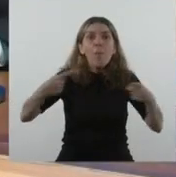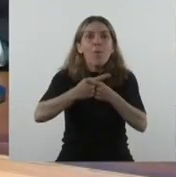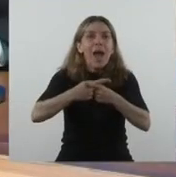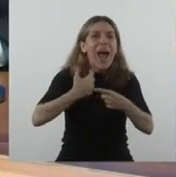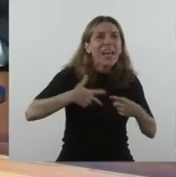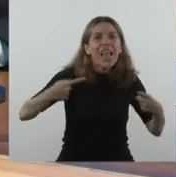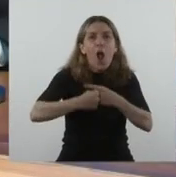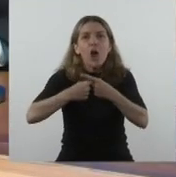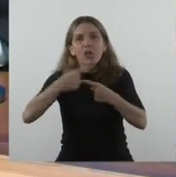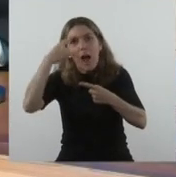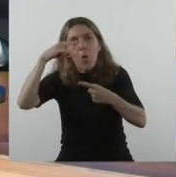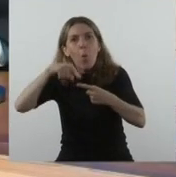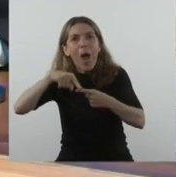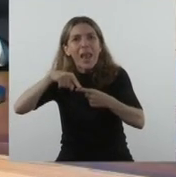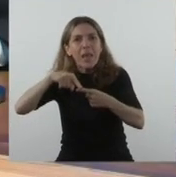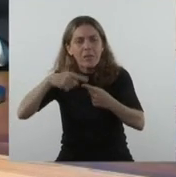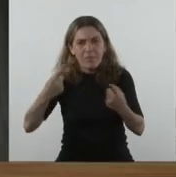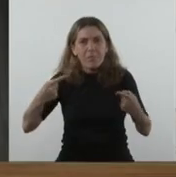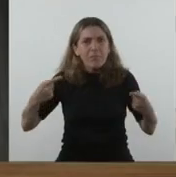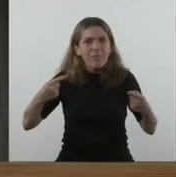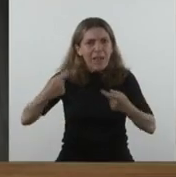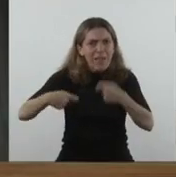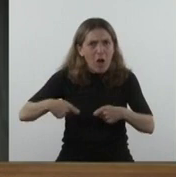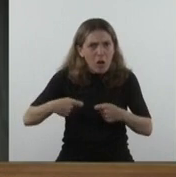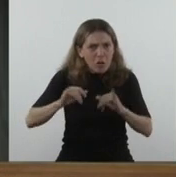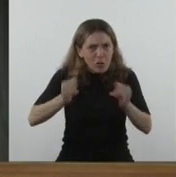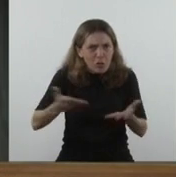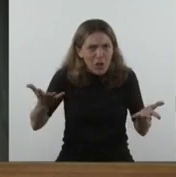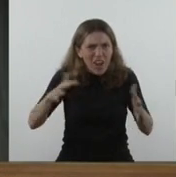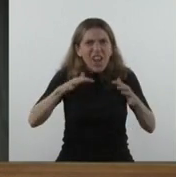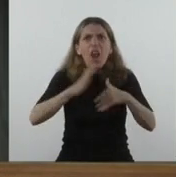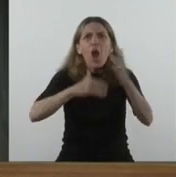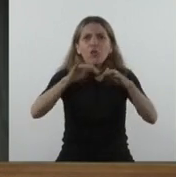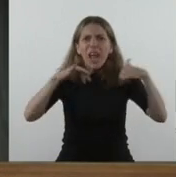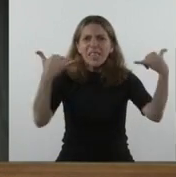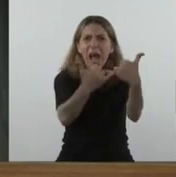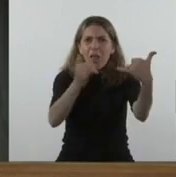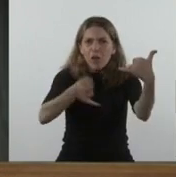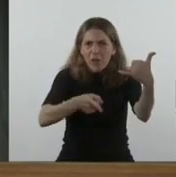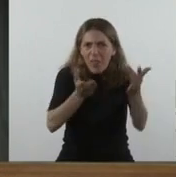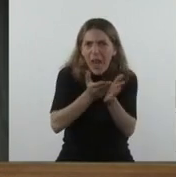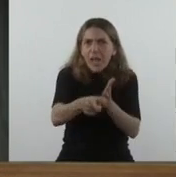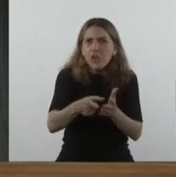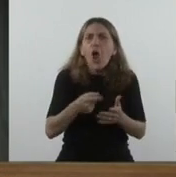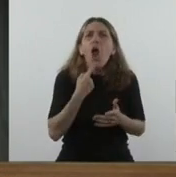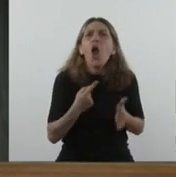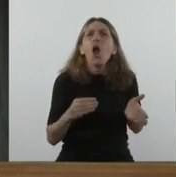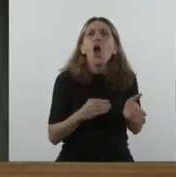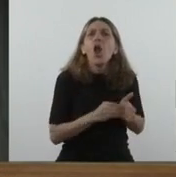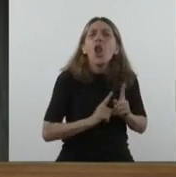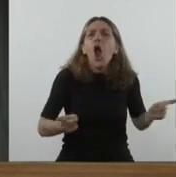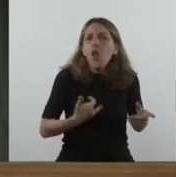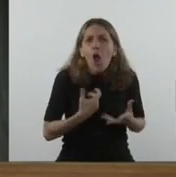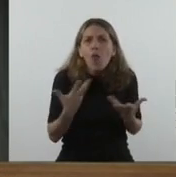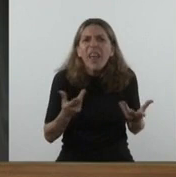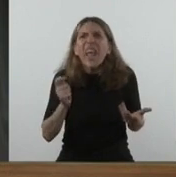¿Y por qué no va a tener derecho Santiago a tener un estadio así? ¿Dónde está escrito eso? Lo imperdonable